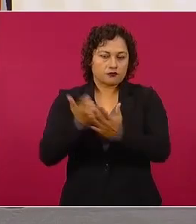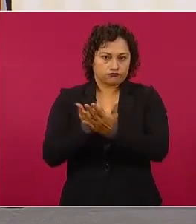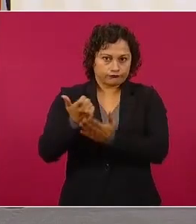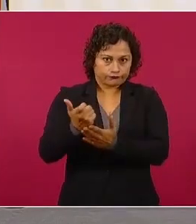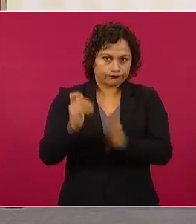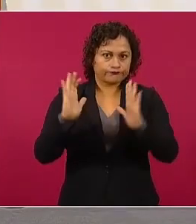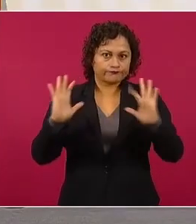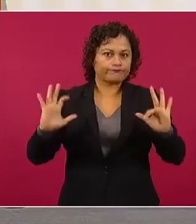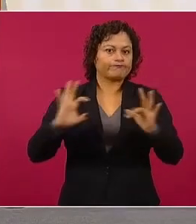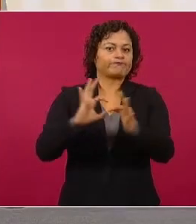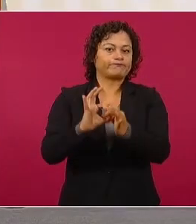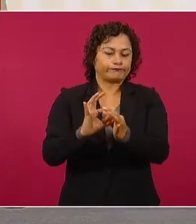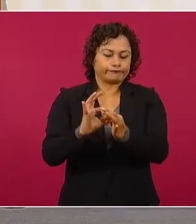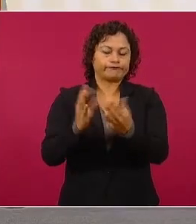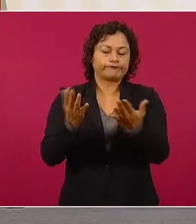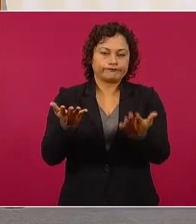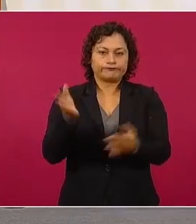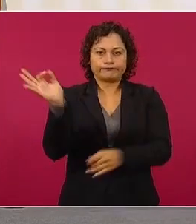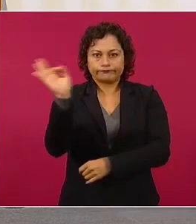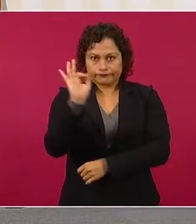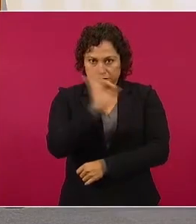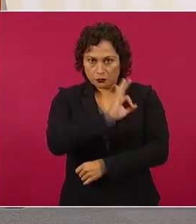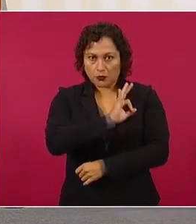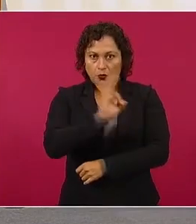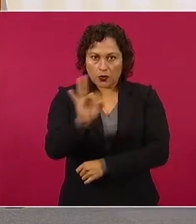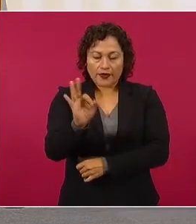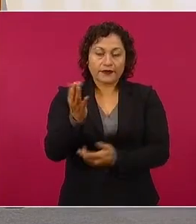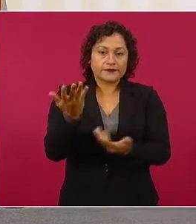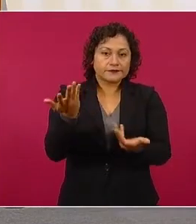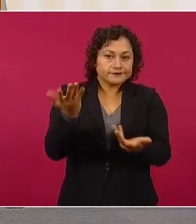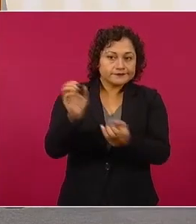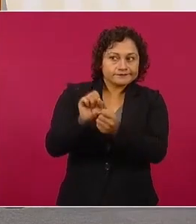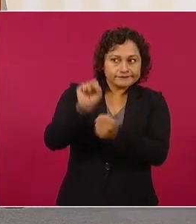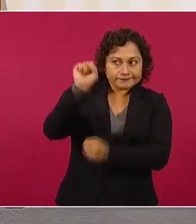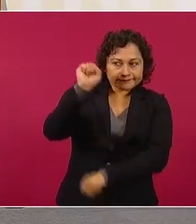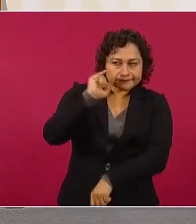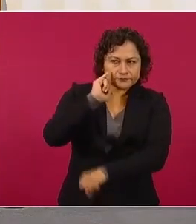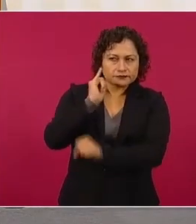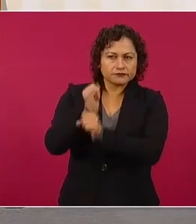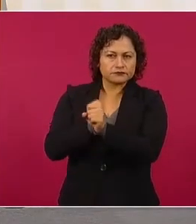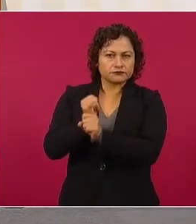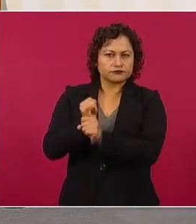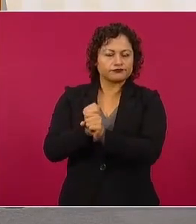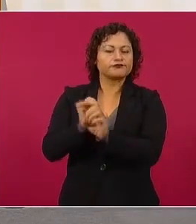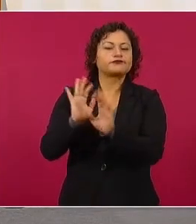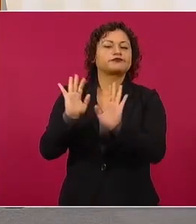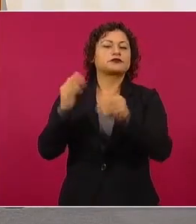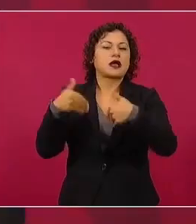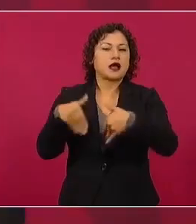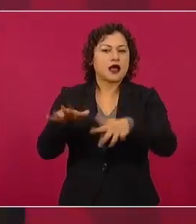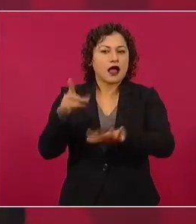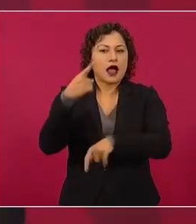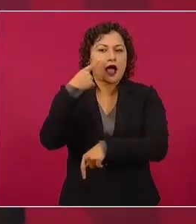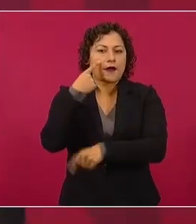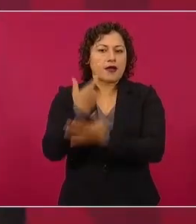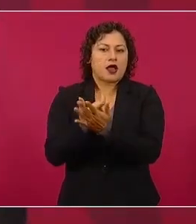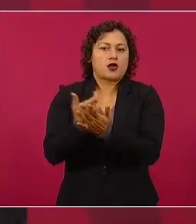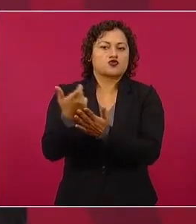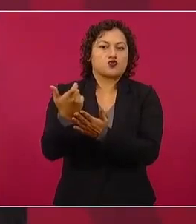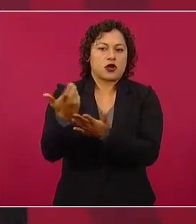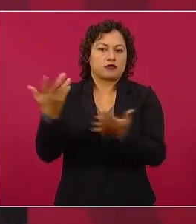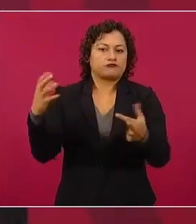una consideración en cuanto a sueldos.